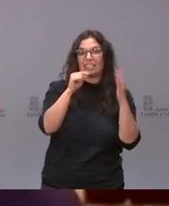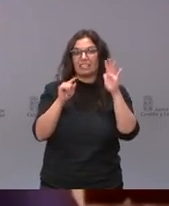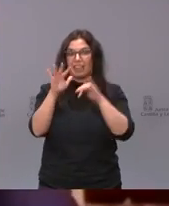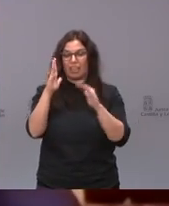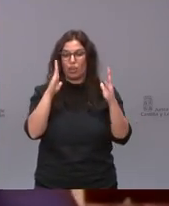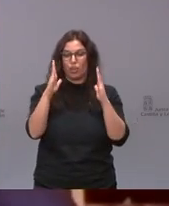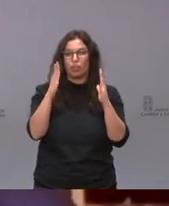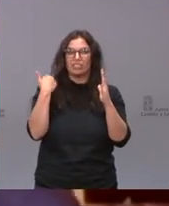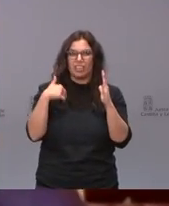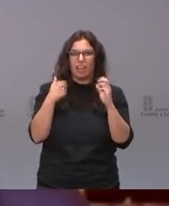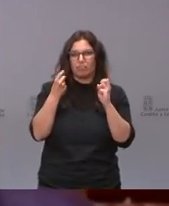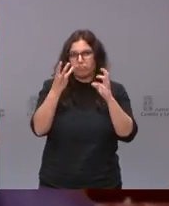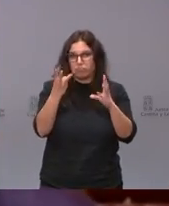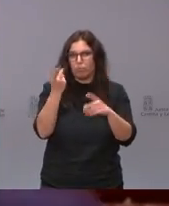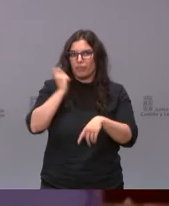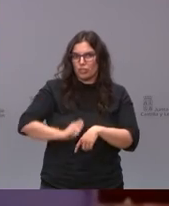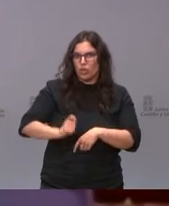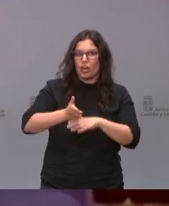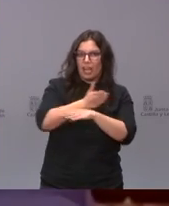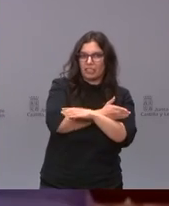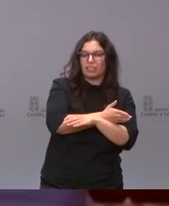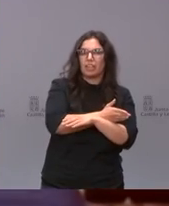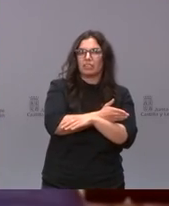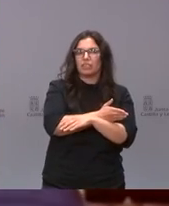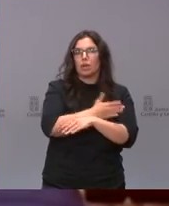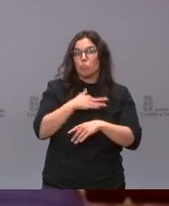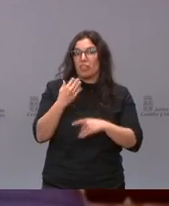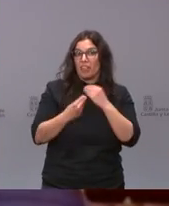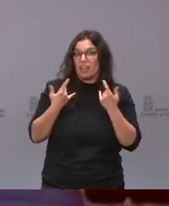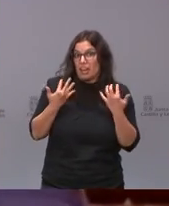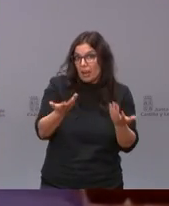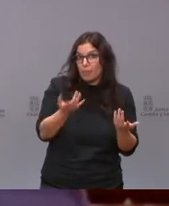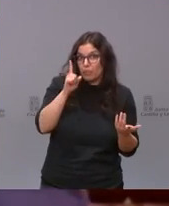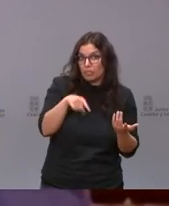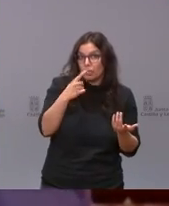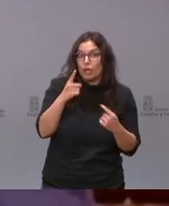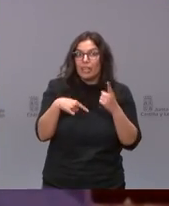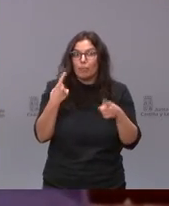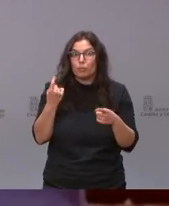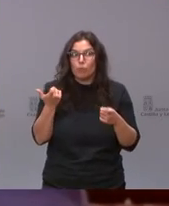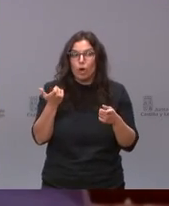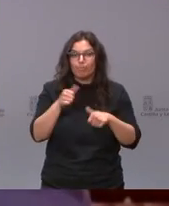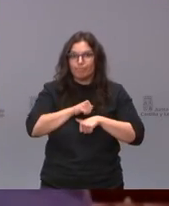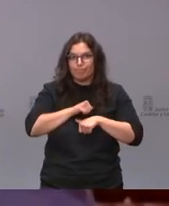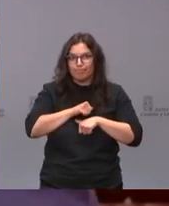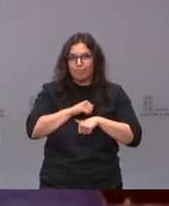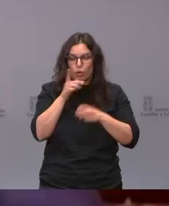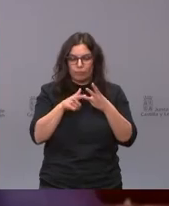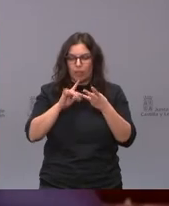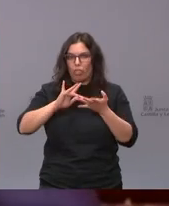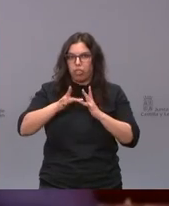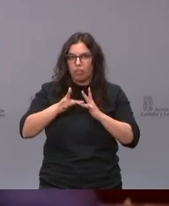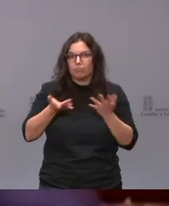ya estaban vacunadas antes por su profesión se puede hacer bastante rápido y luego encontrarnos un poco de brazos cruzados de decir bueno y ahora cómo